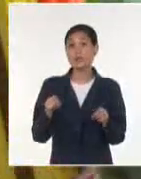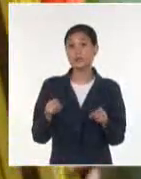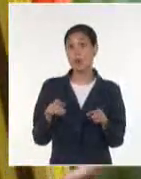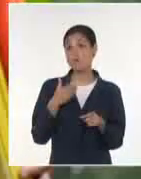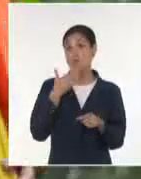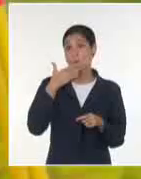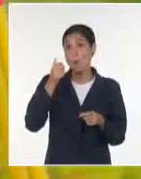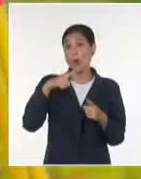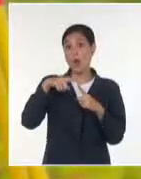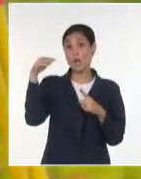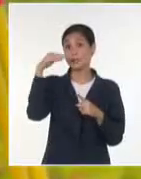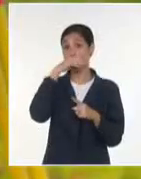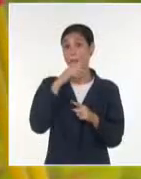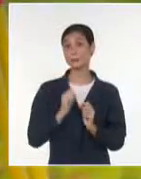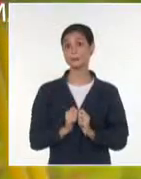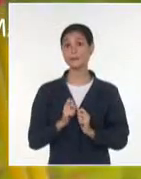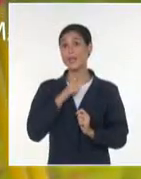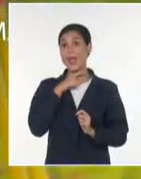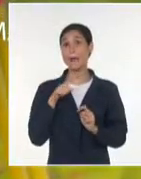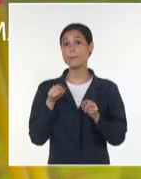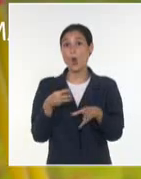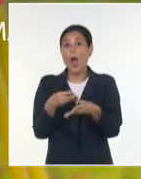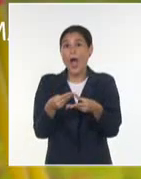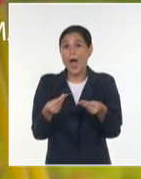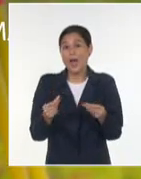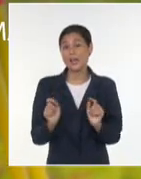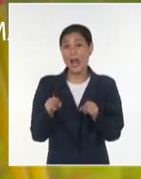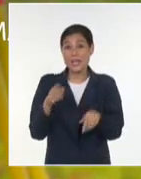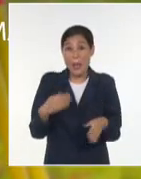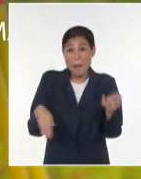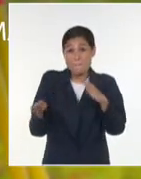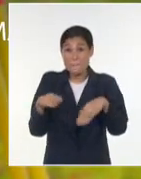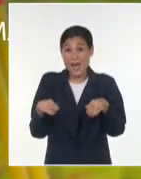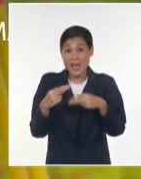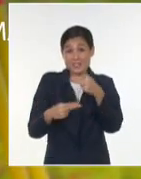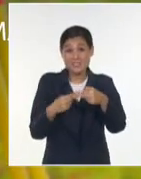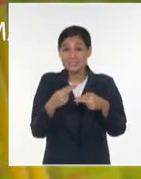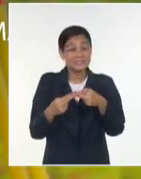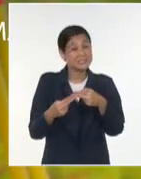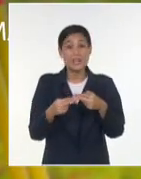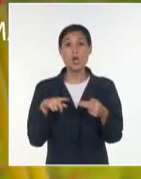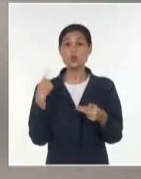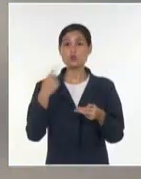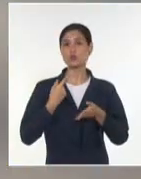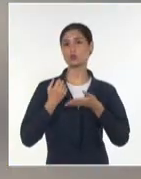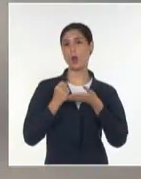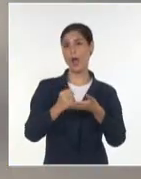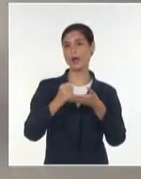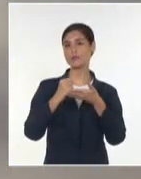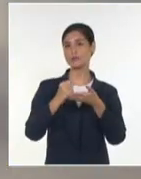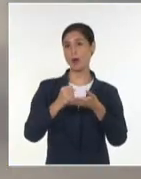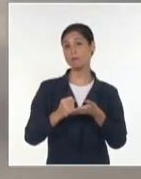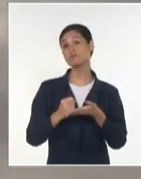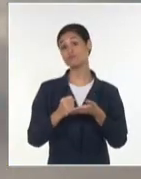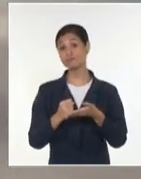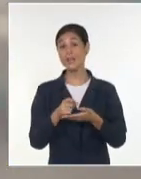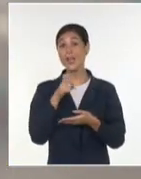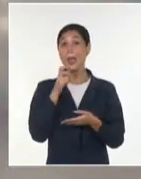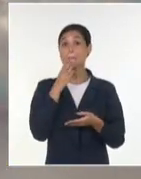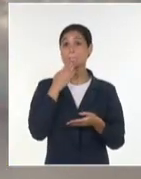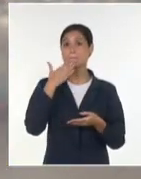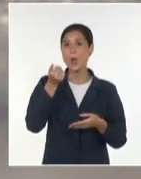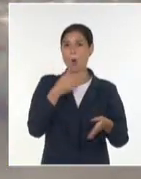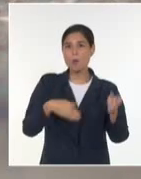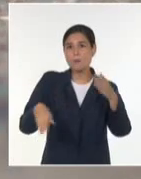ingresos naturales de arena que no se están produciendo hoy en la playa. Bueno, lo aportamos de manera artificial y permitimos que la playa mantenga un equilibrio tal que le